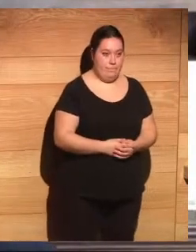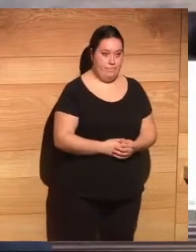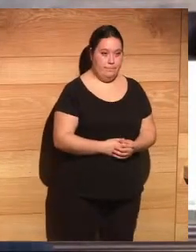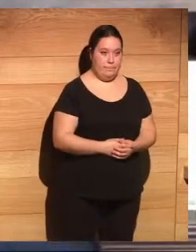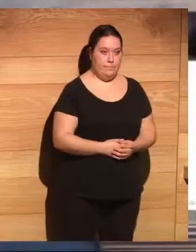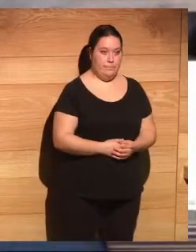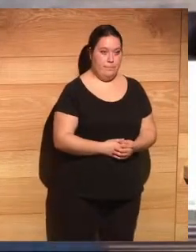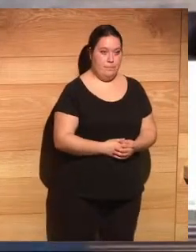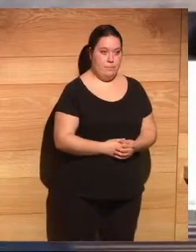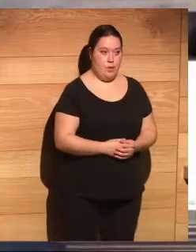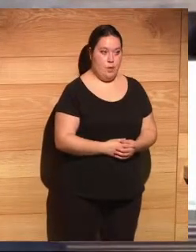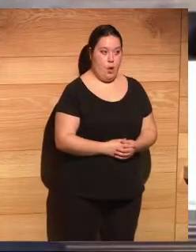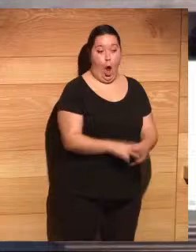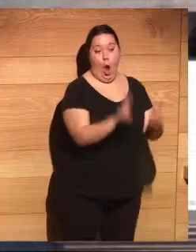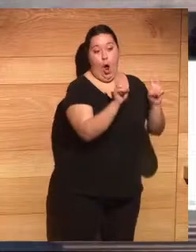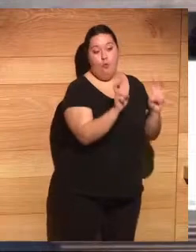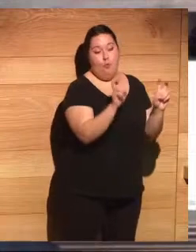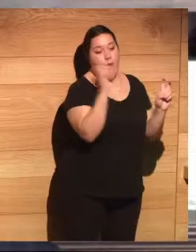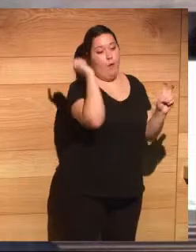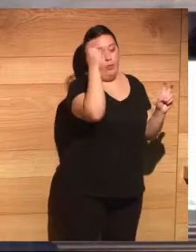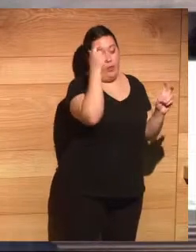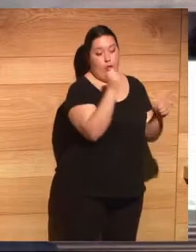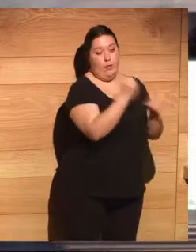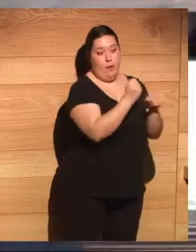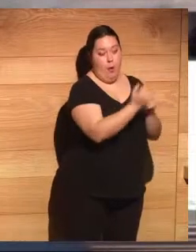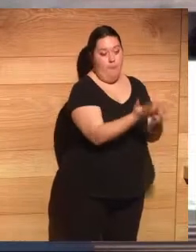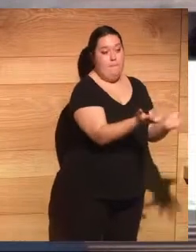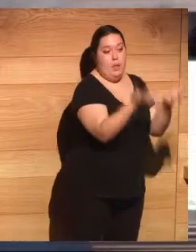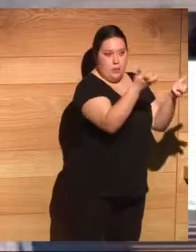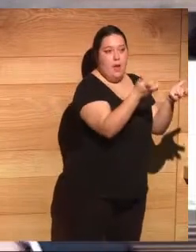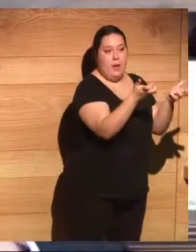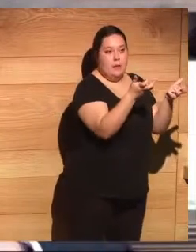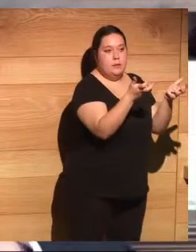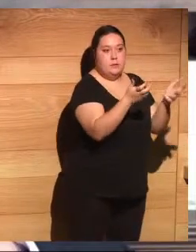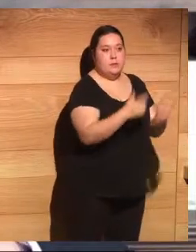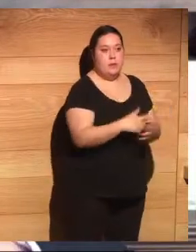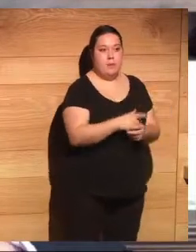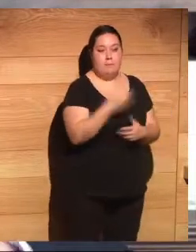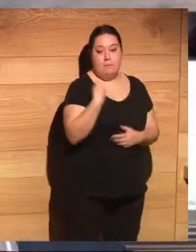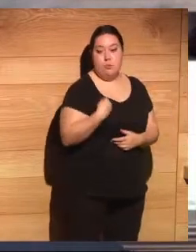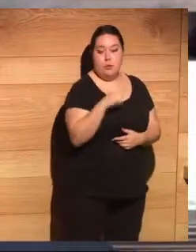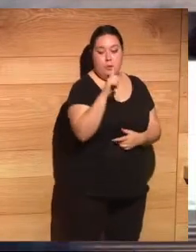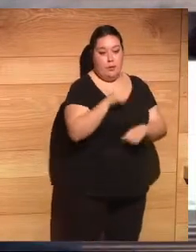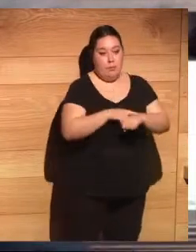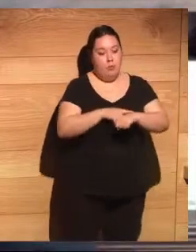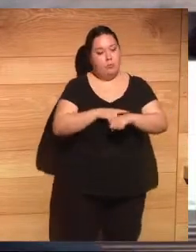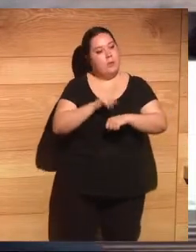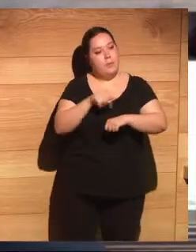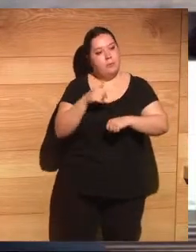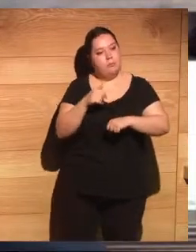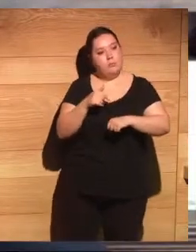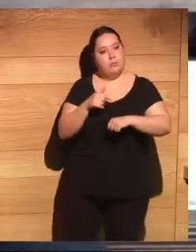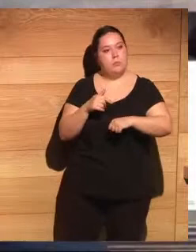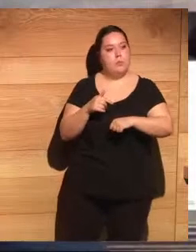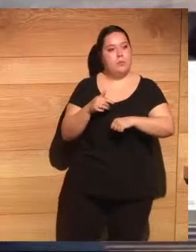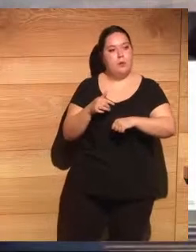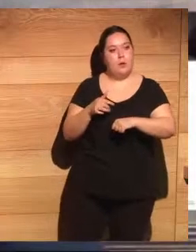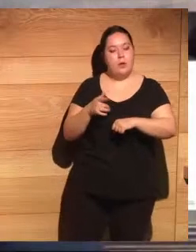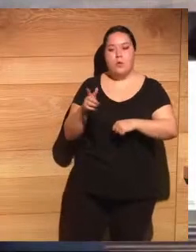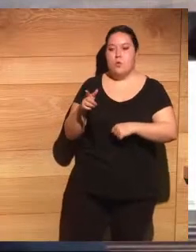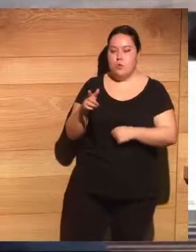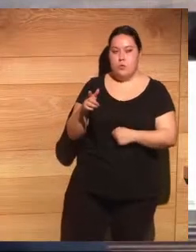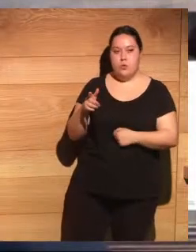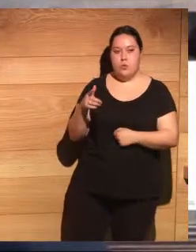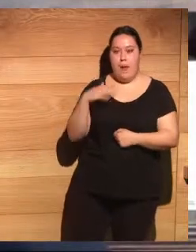nueva concepción del trabajo y al mismo tiempo tenemos que saber cuarecernos de